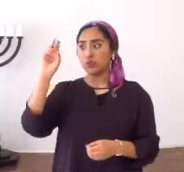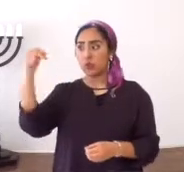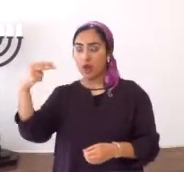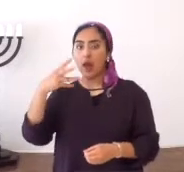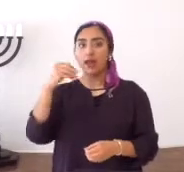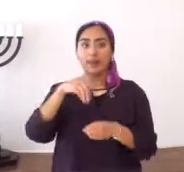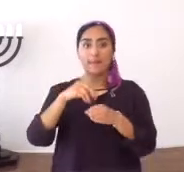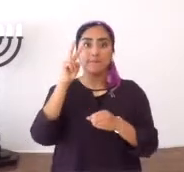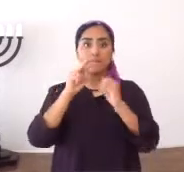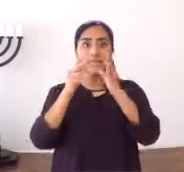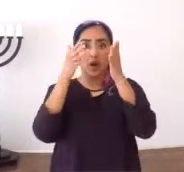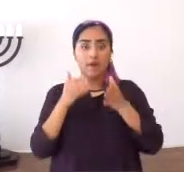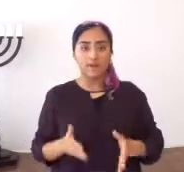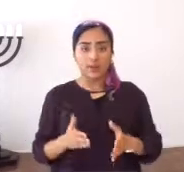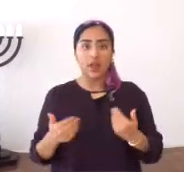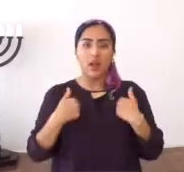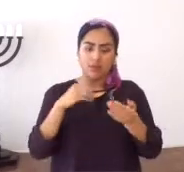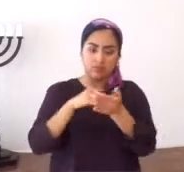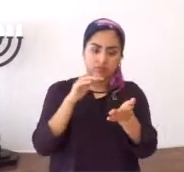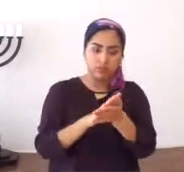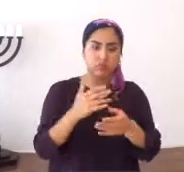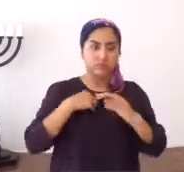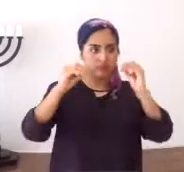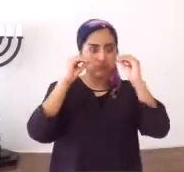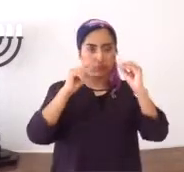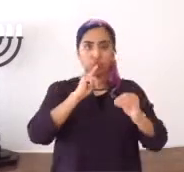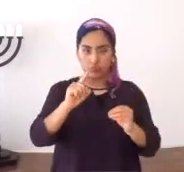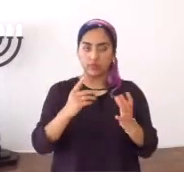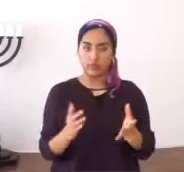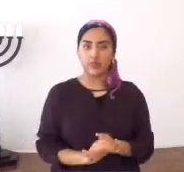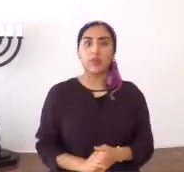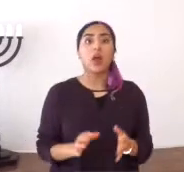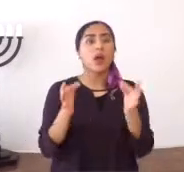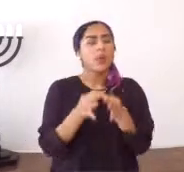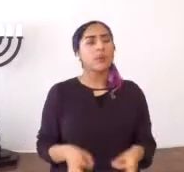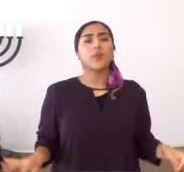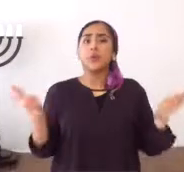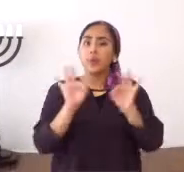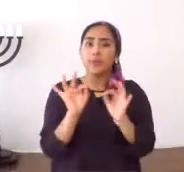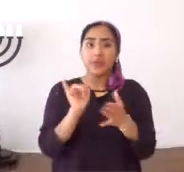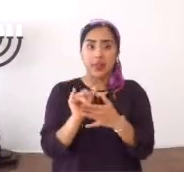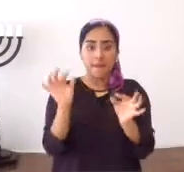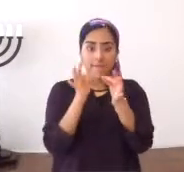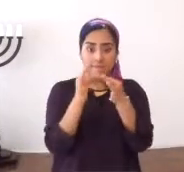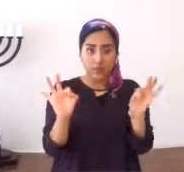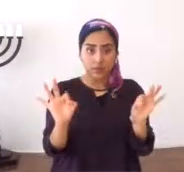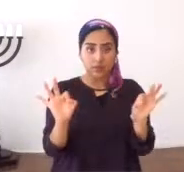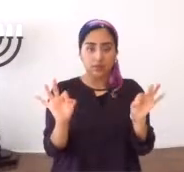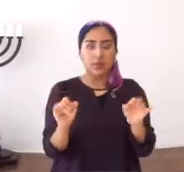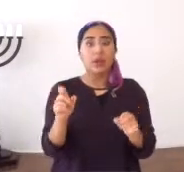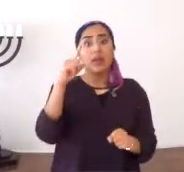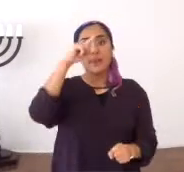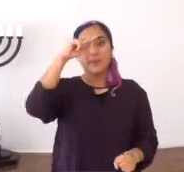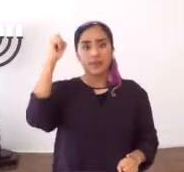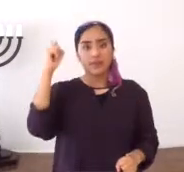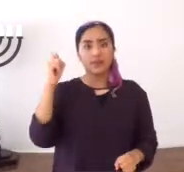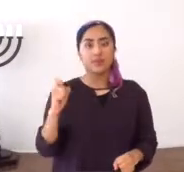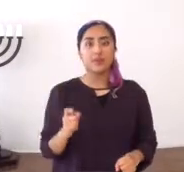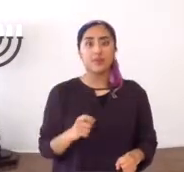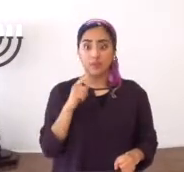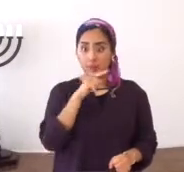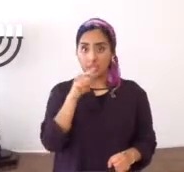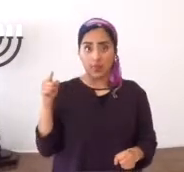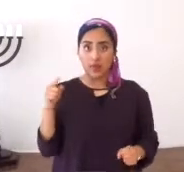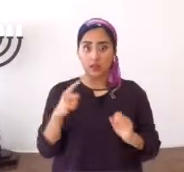que en la Torah, y en los profetas, en los profetas, están escritas, es muy importante, este versículo,